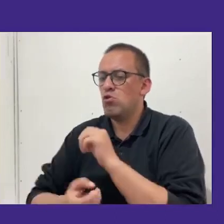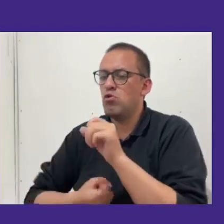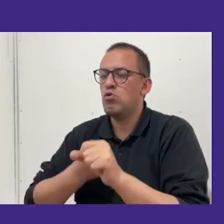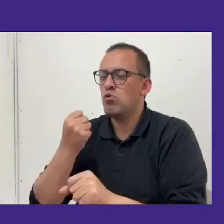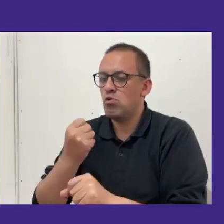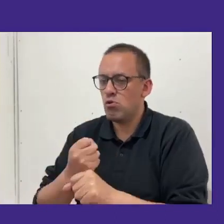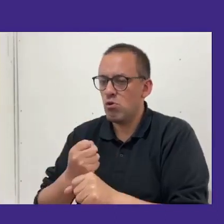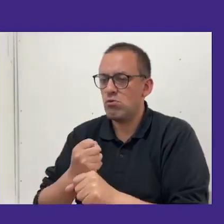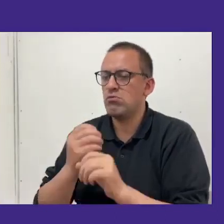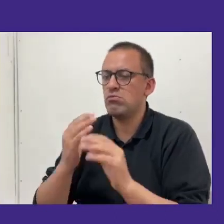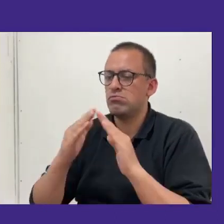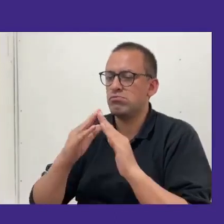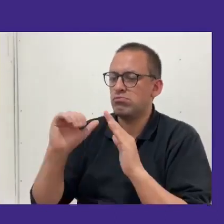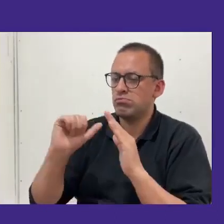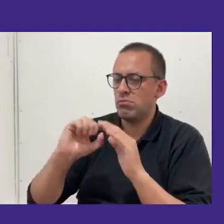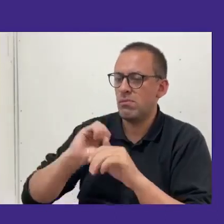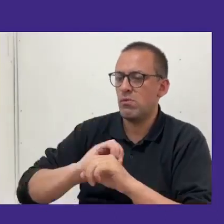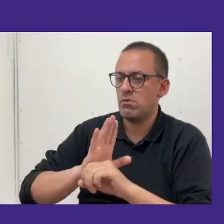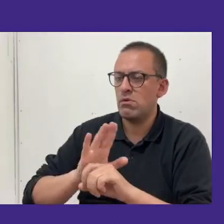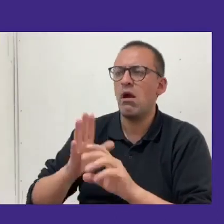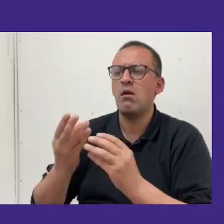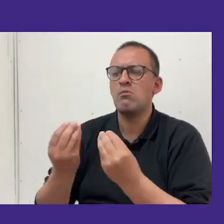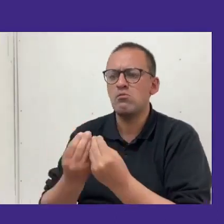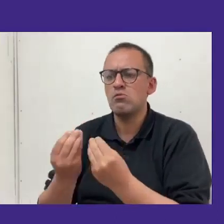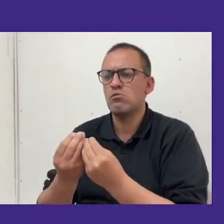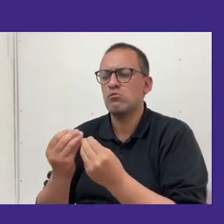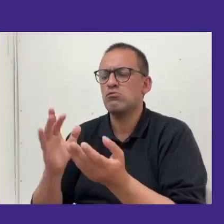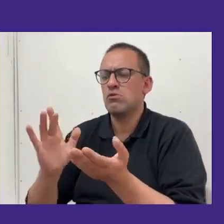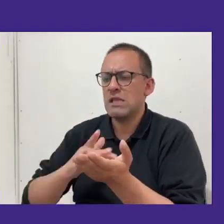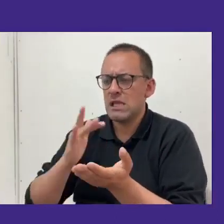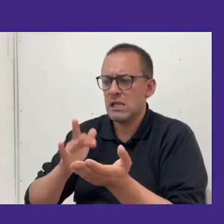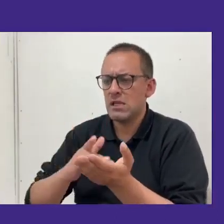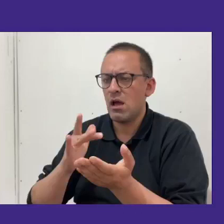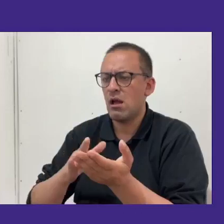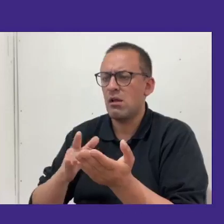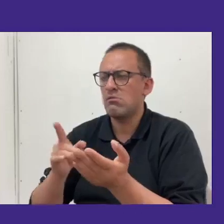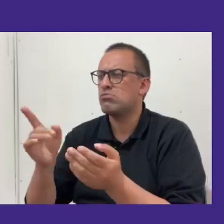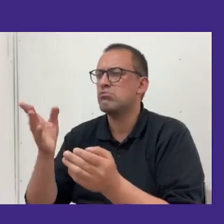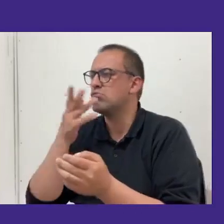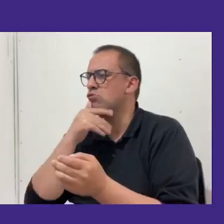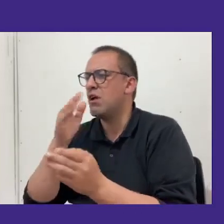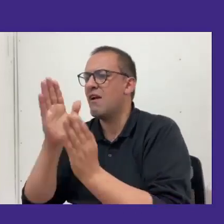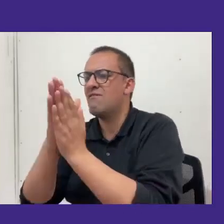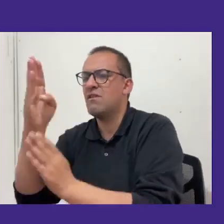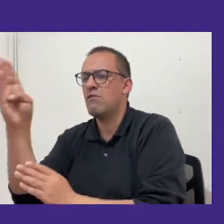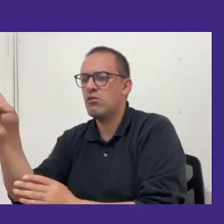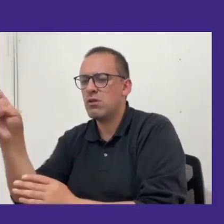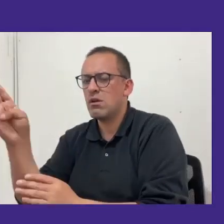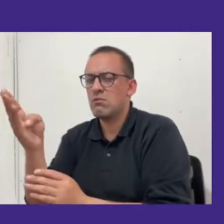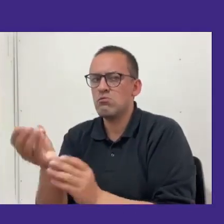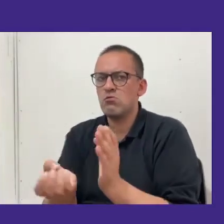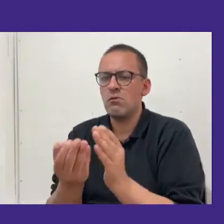enseñanza online, que es donde se generó mucho material digital y virtual que no está disponible en biblioteca.